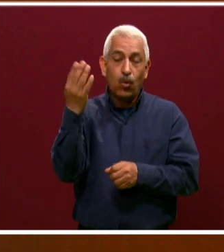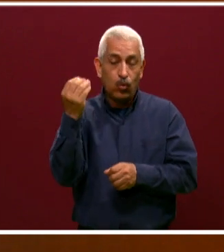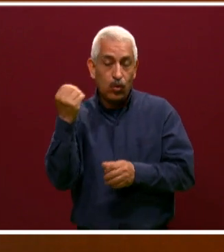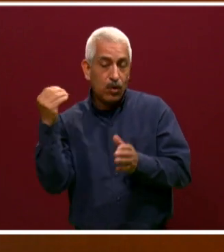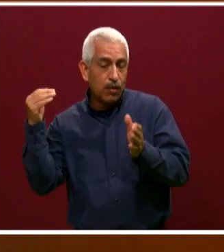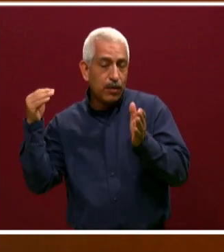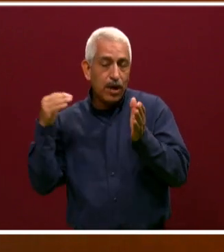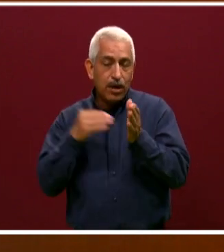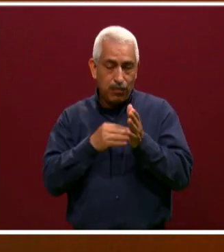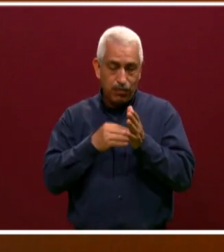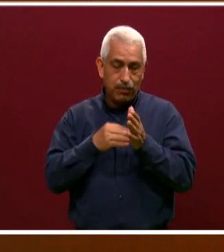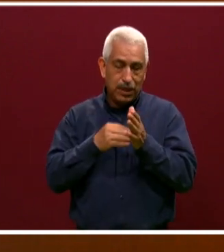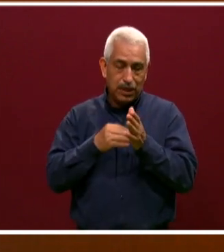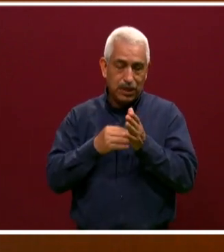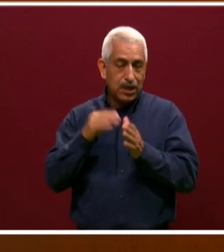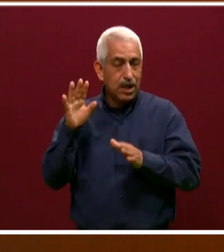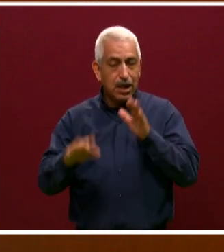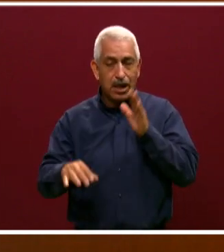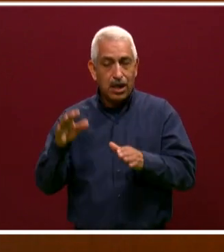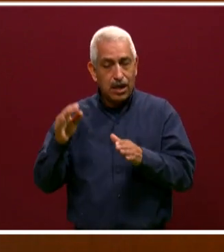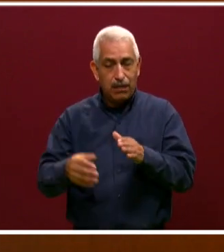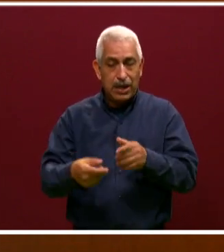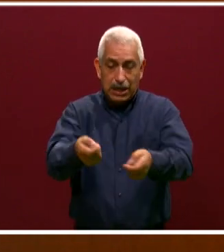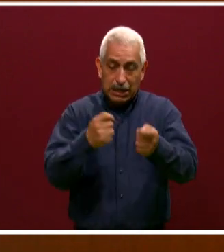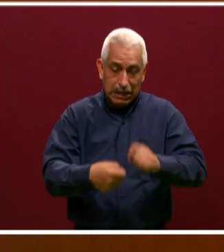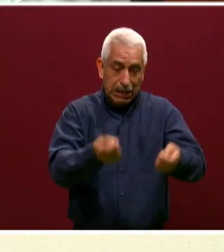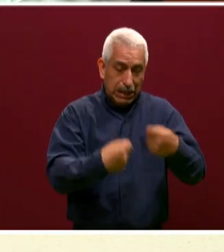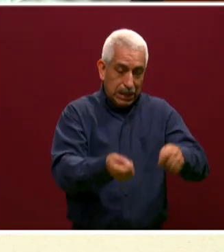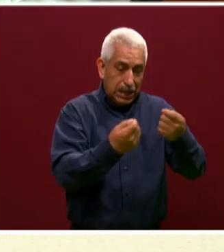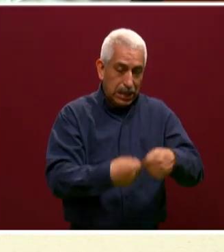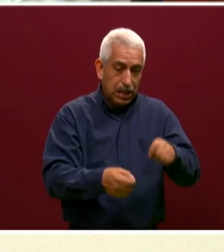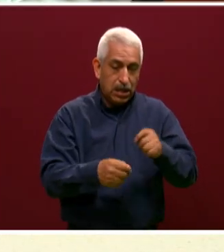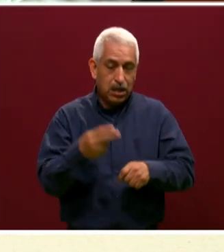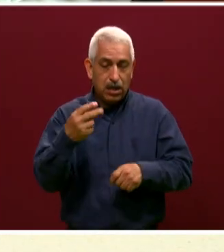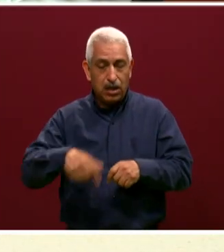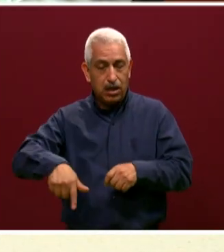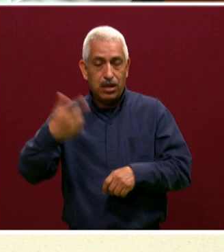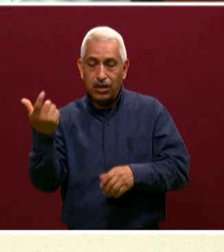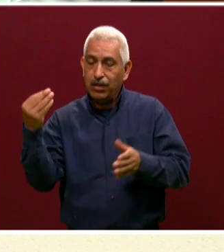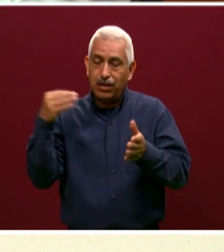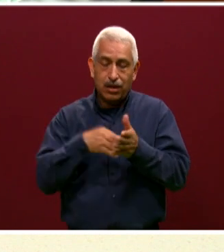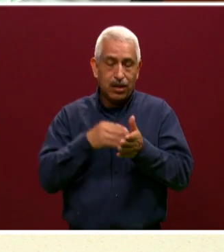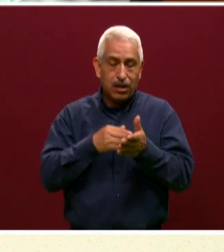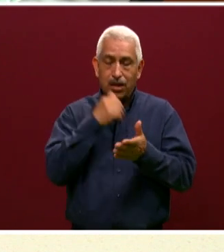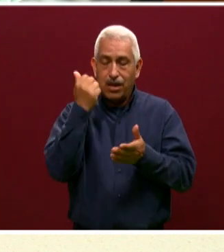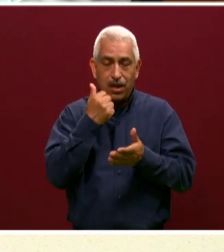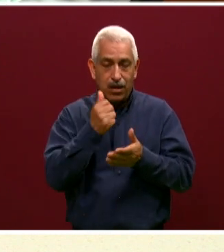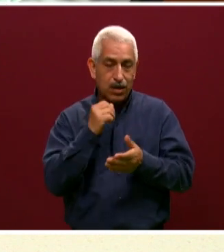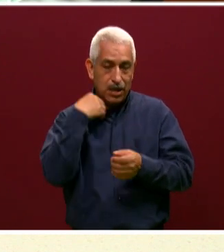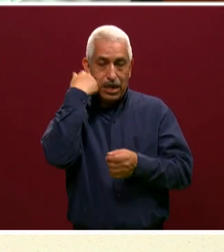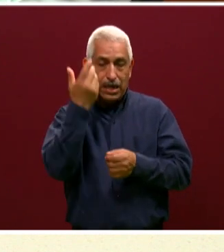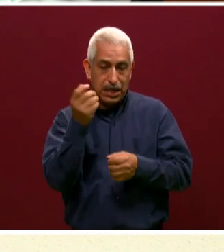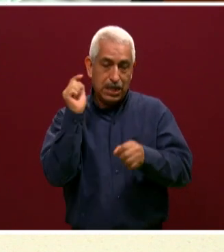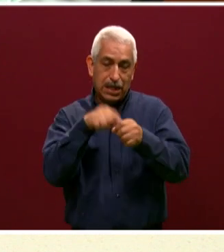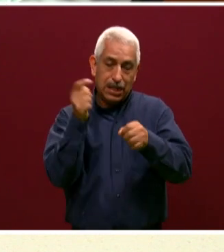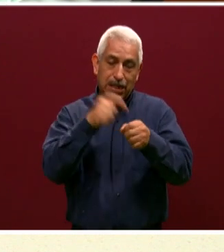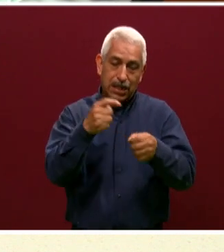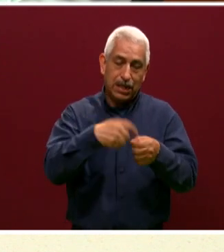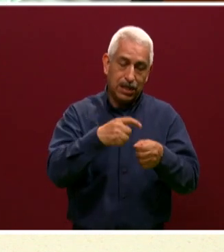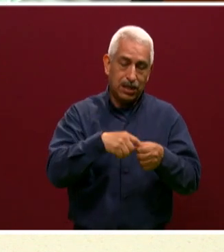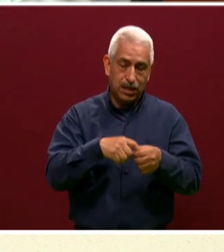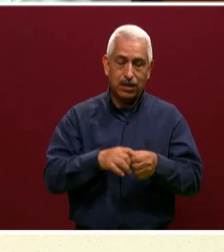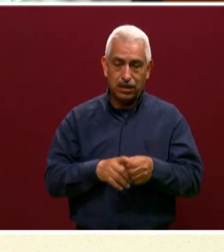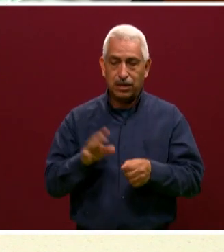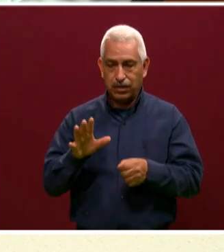sobrepasa y llegamos a tener hasta 12 mil aspirantes. Ok. Entonces, si yo ya tengo mis documentos, ya hice el escaneo de documentos,